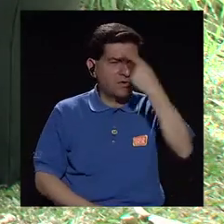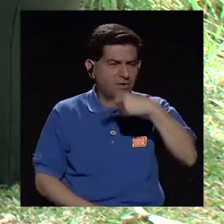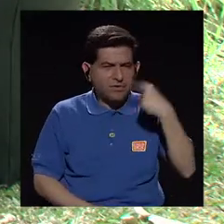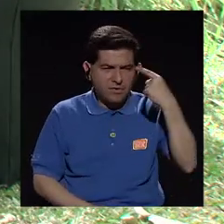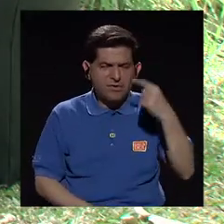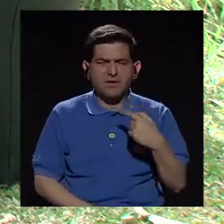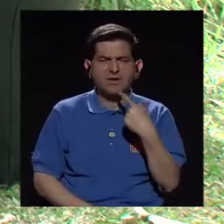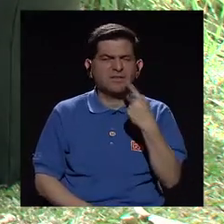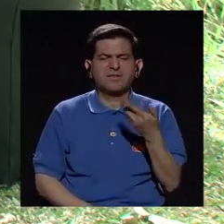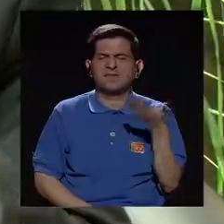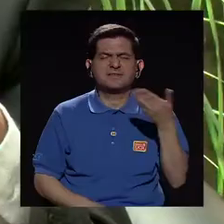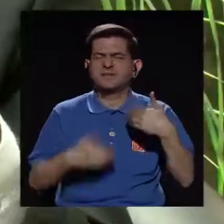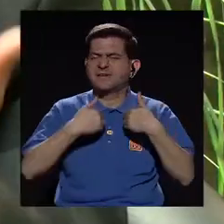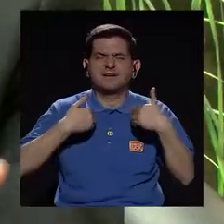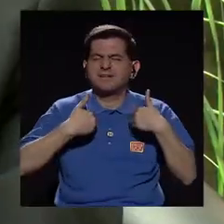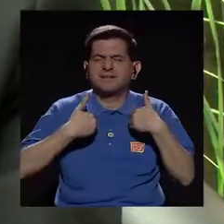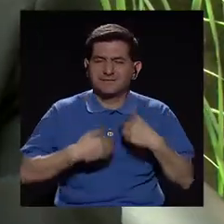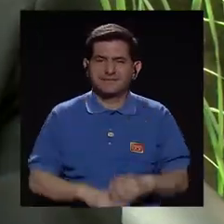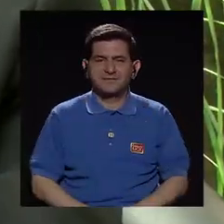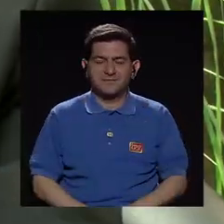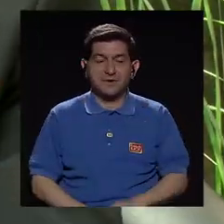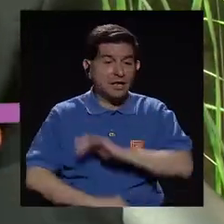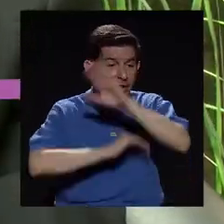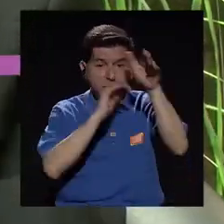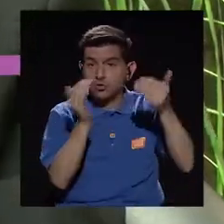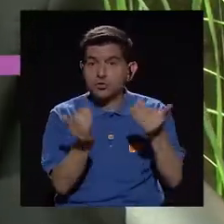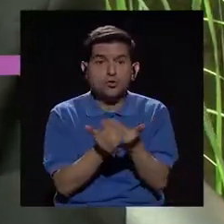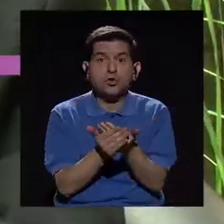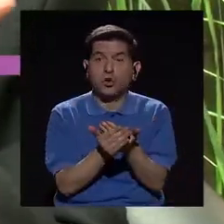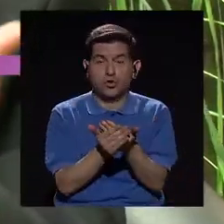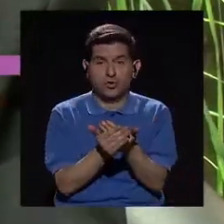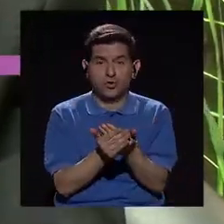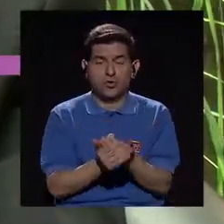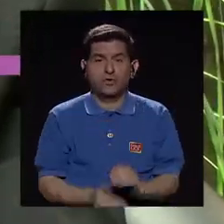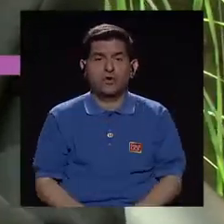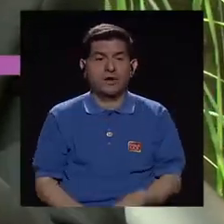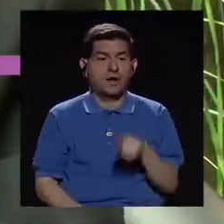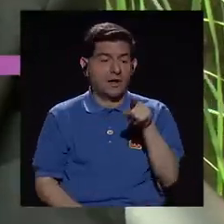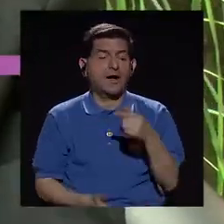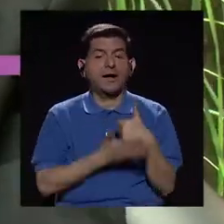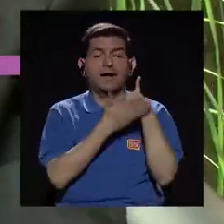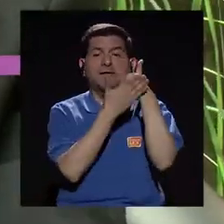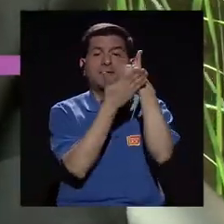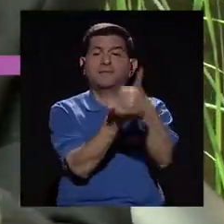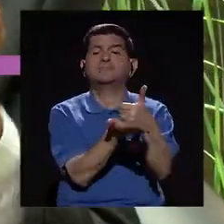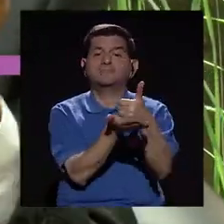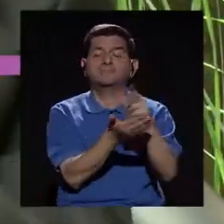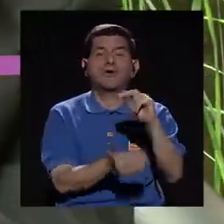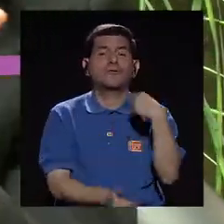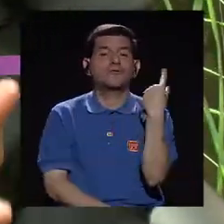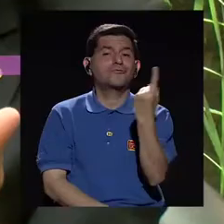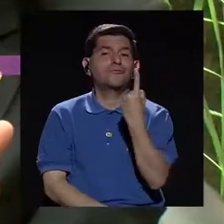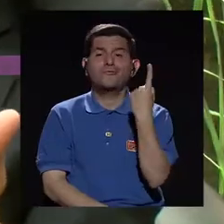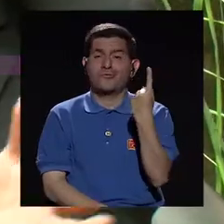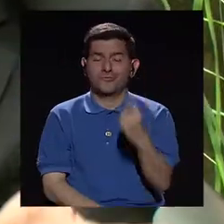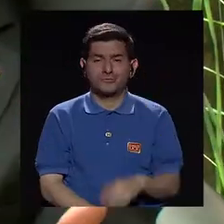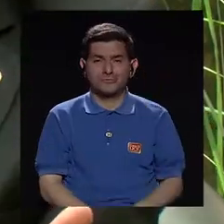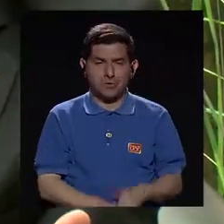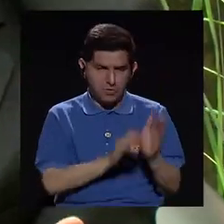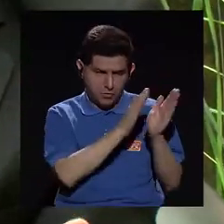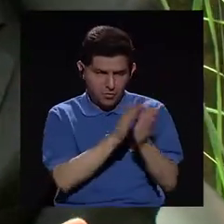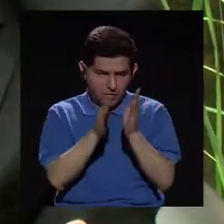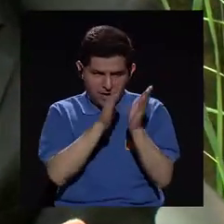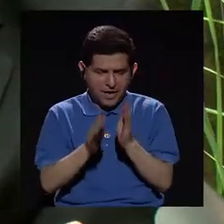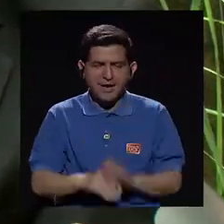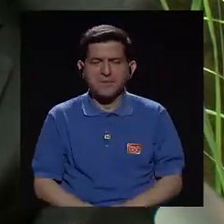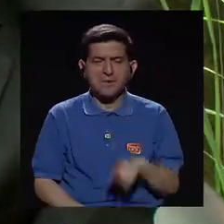estará diciendo este animal. Todo esto, definitivamente, todo eso contribuye no solamente a la